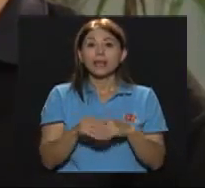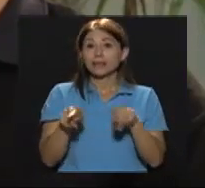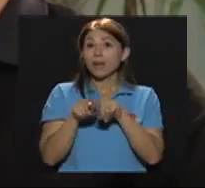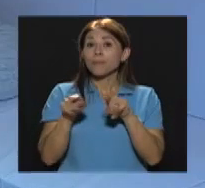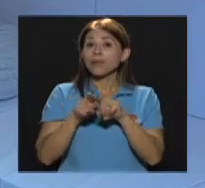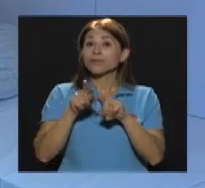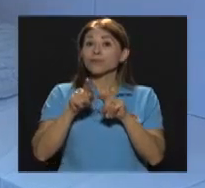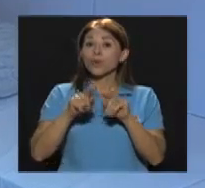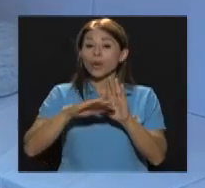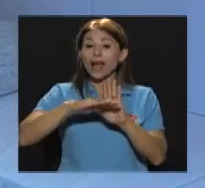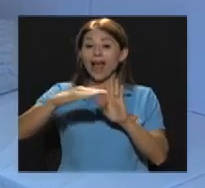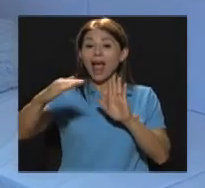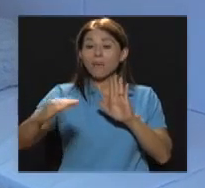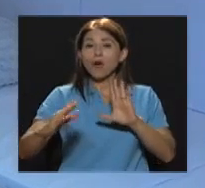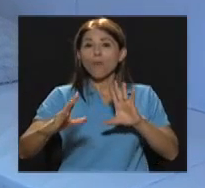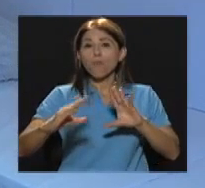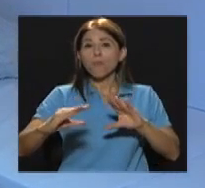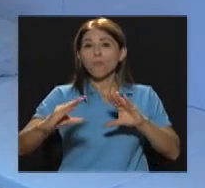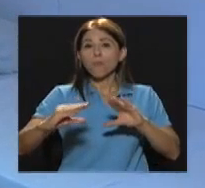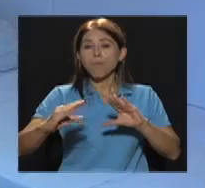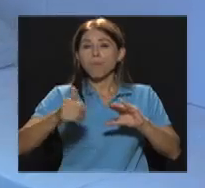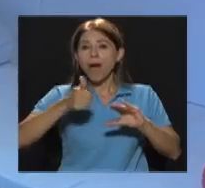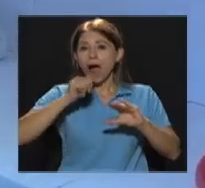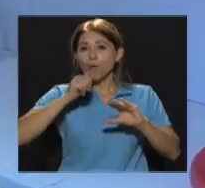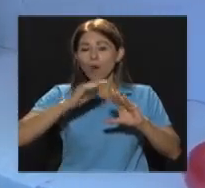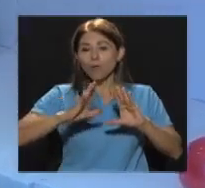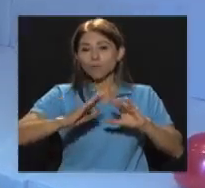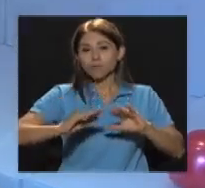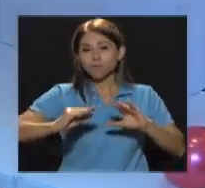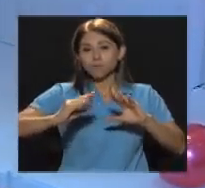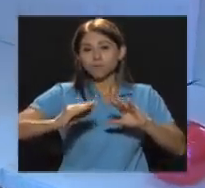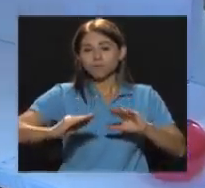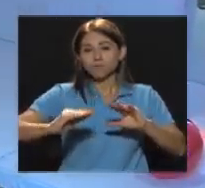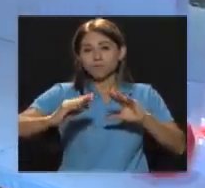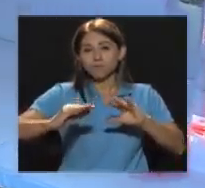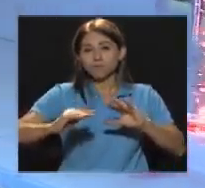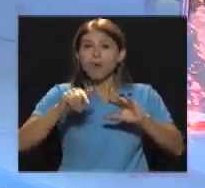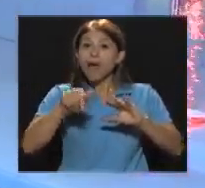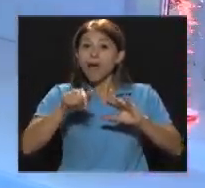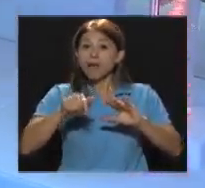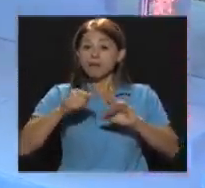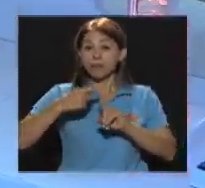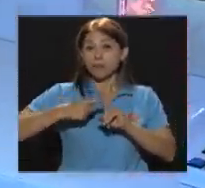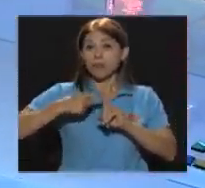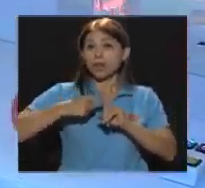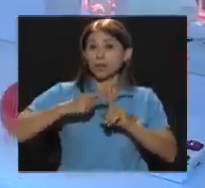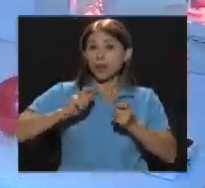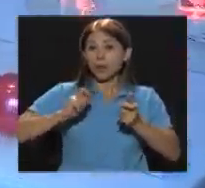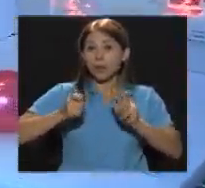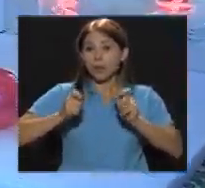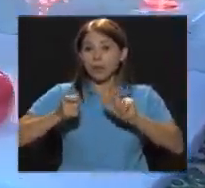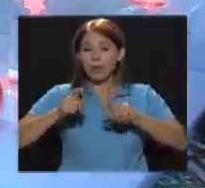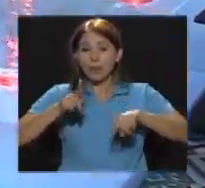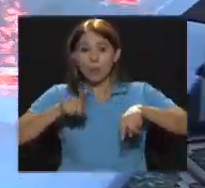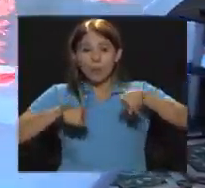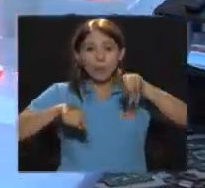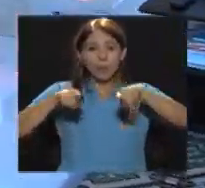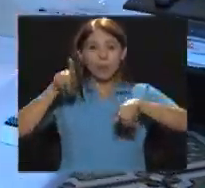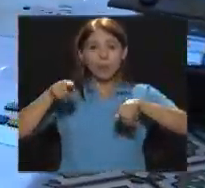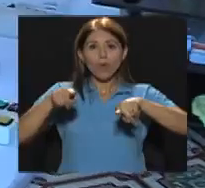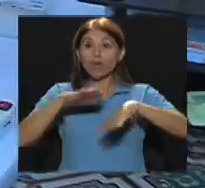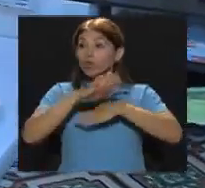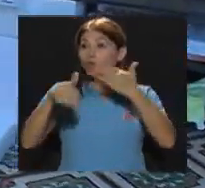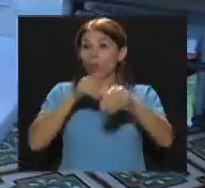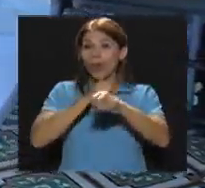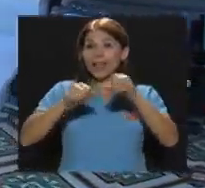cama De agua Que también Se le ajusta La temperatura Inclusive Toda la sala Tiene un